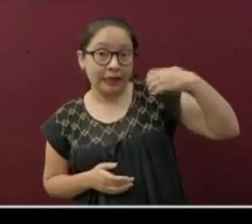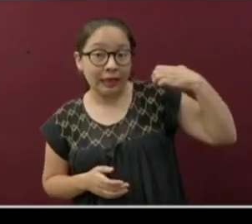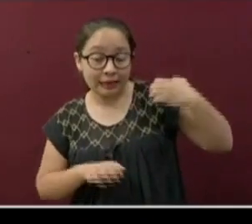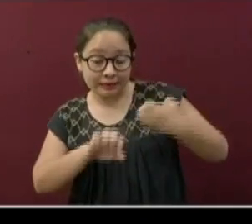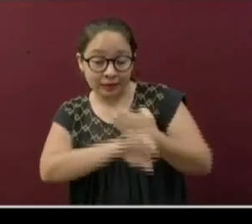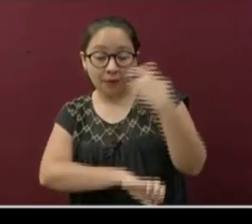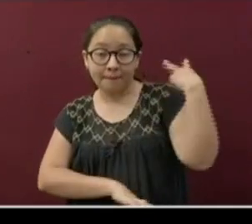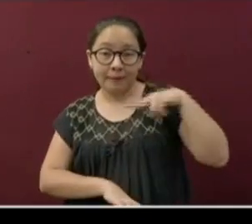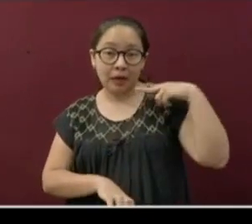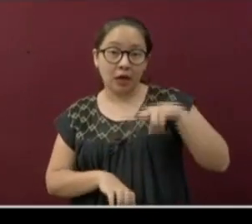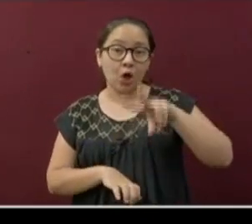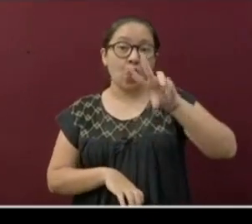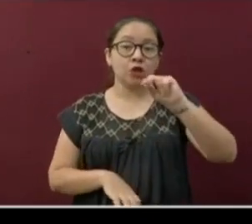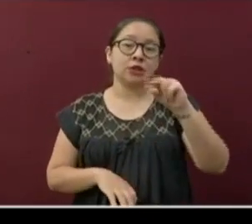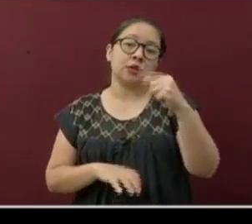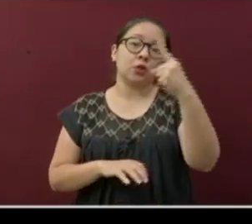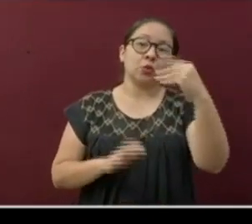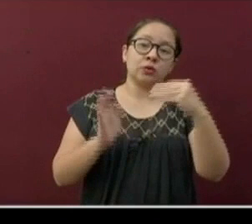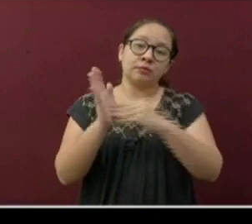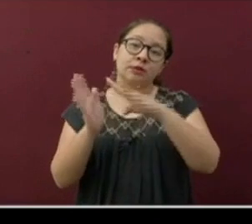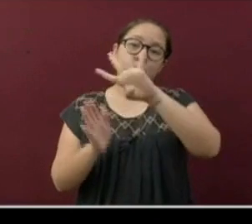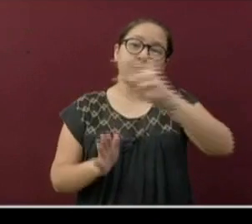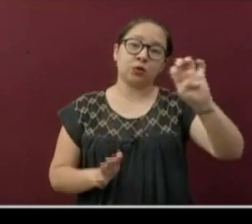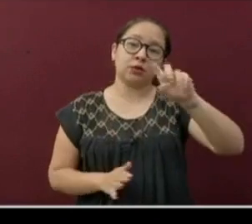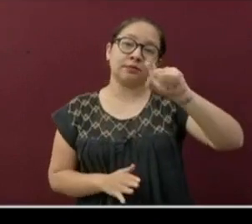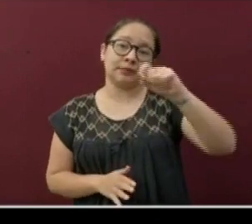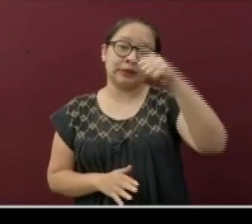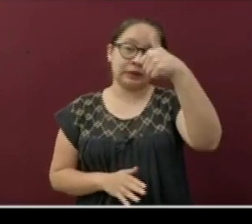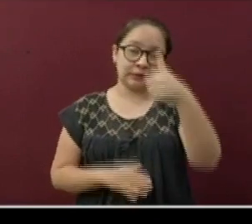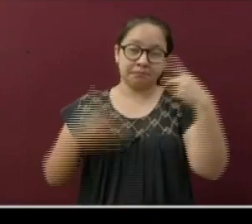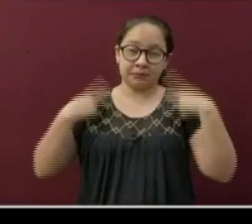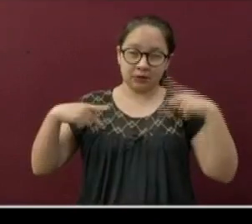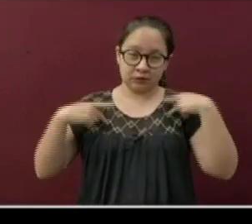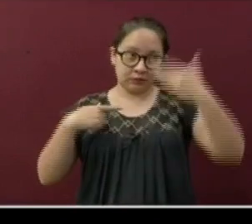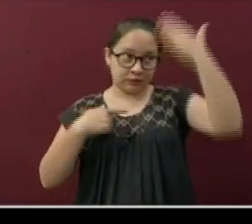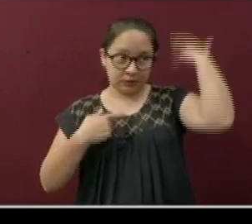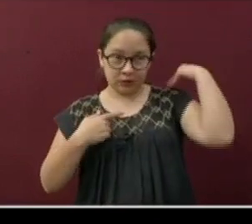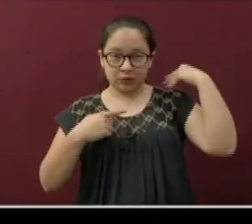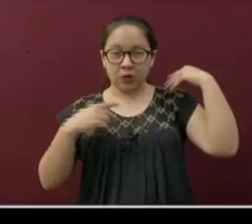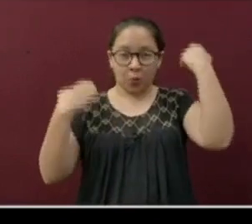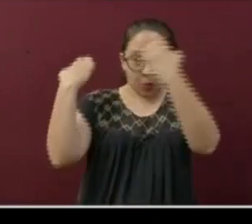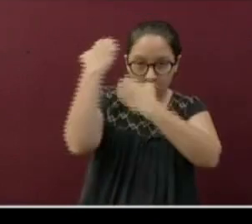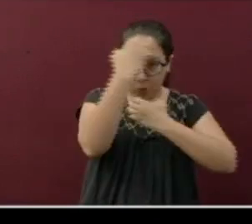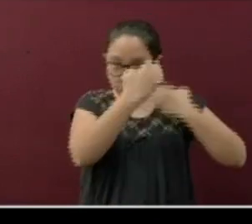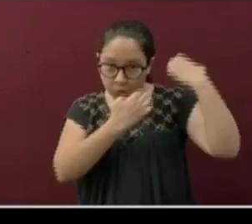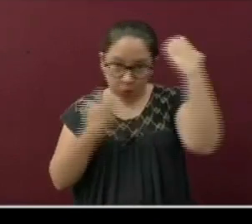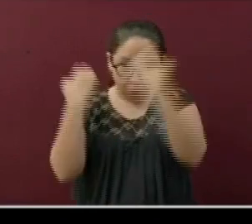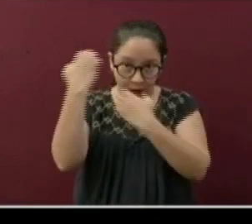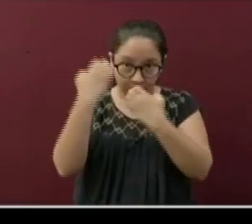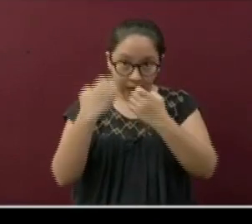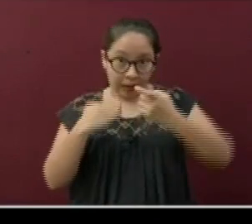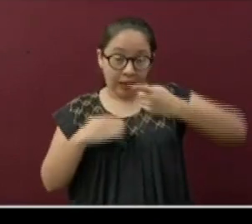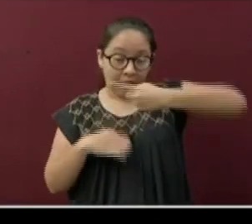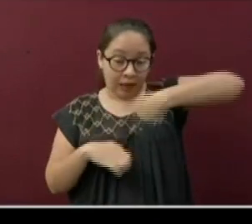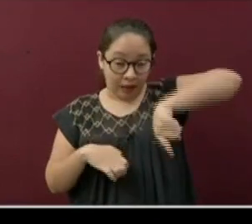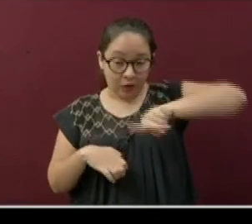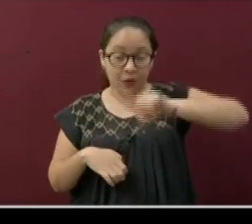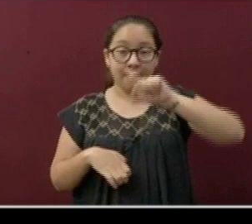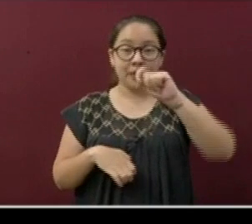ya son 81.426 los casos estudiados. De estos, 29